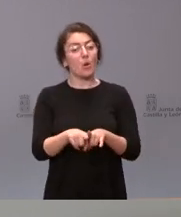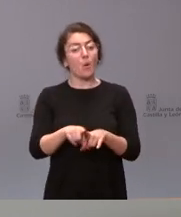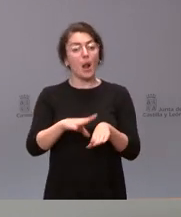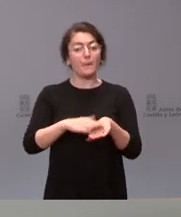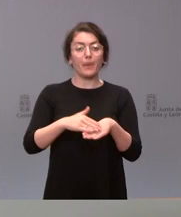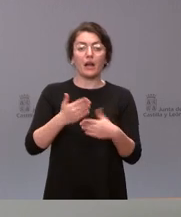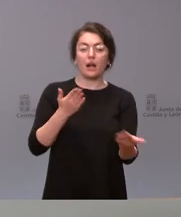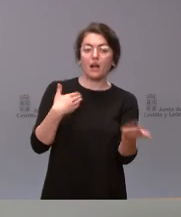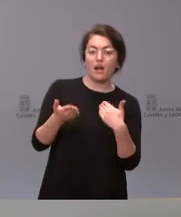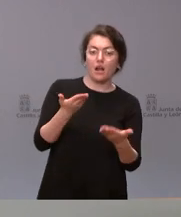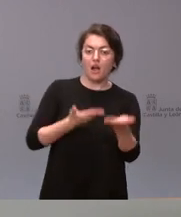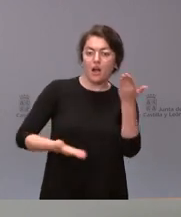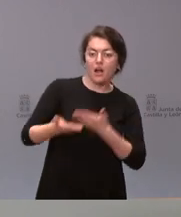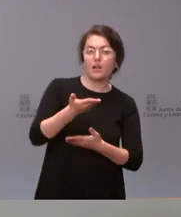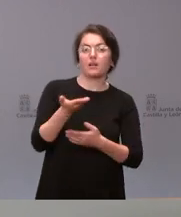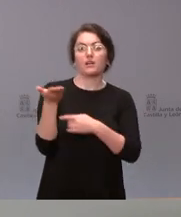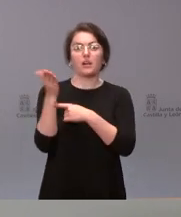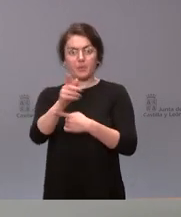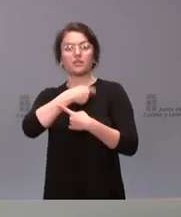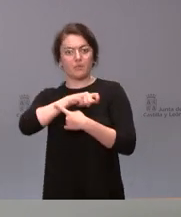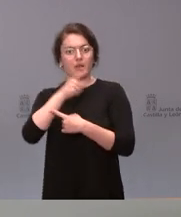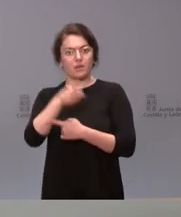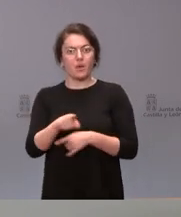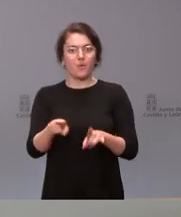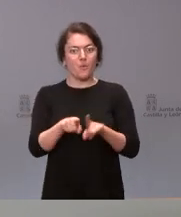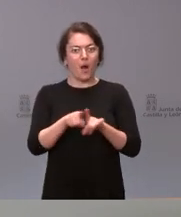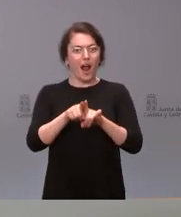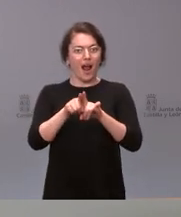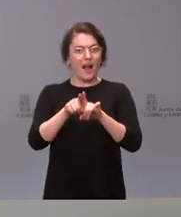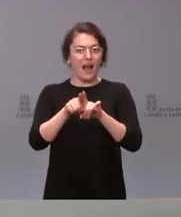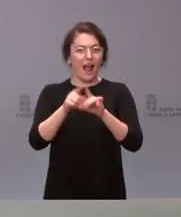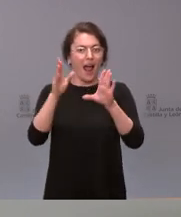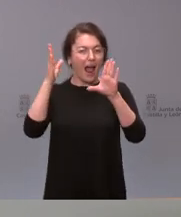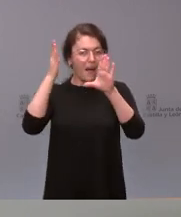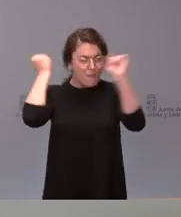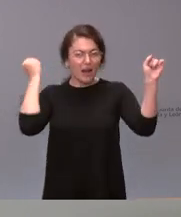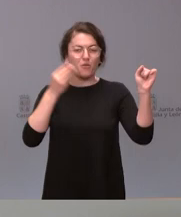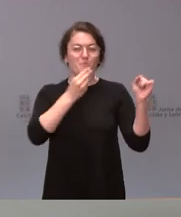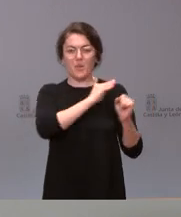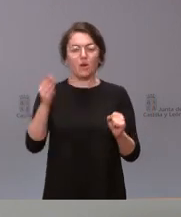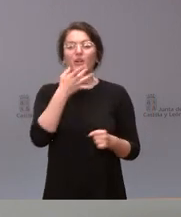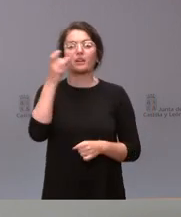y de representación de España. Nuestro mejor embajador, sin lugar a dudas en el mundo, es el Rey Felipe VI.